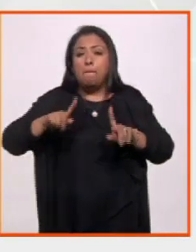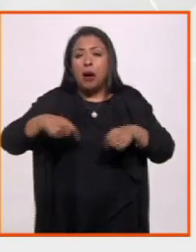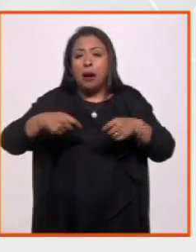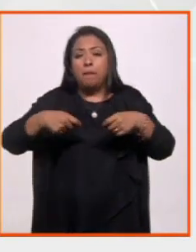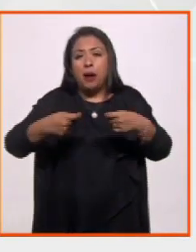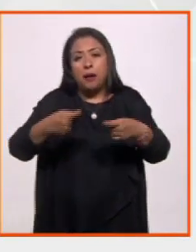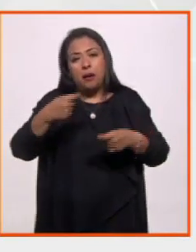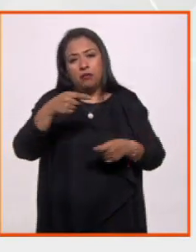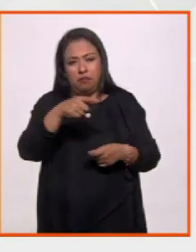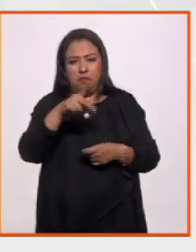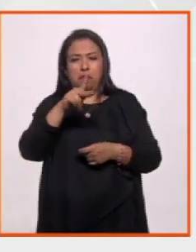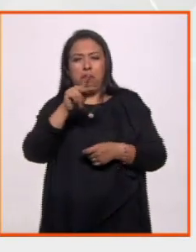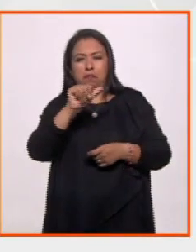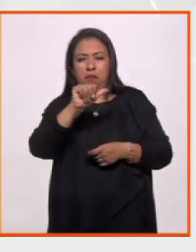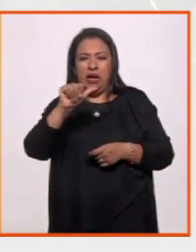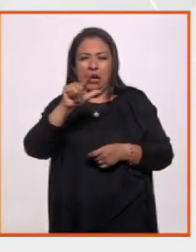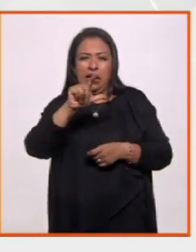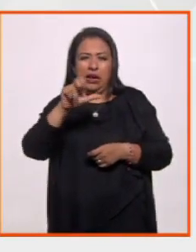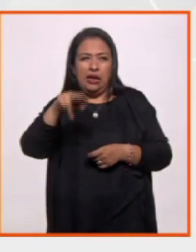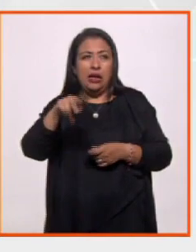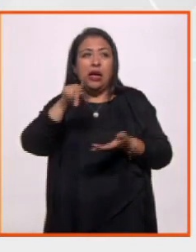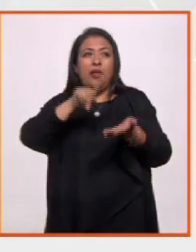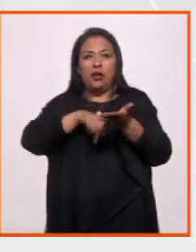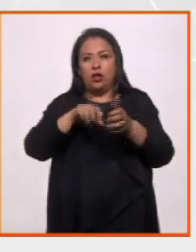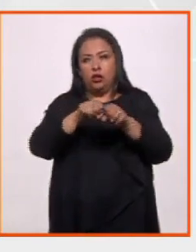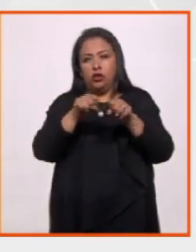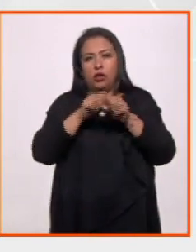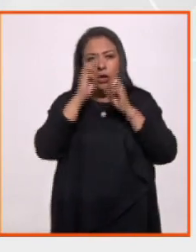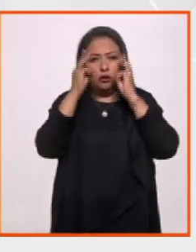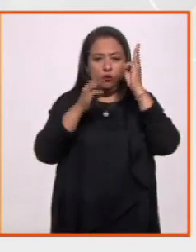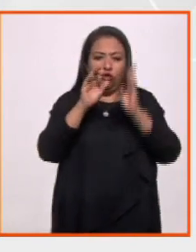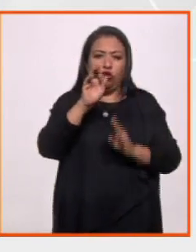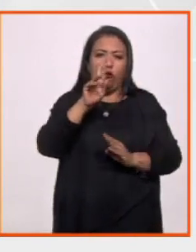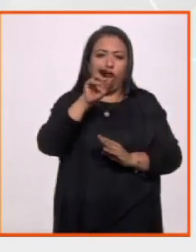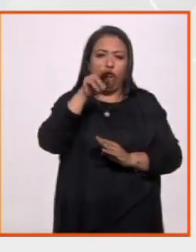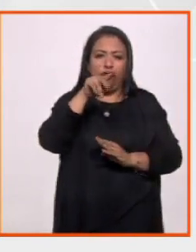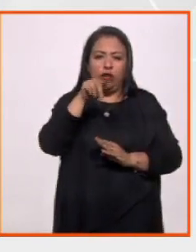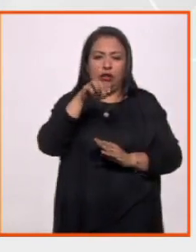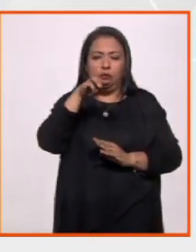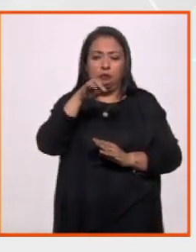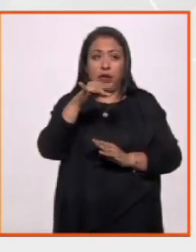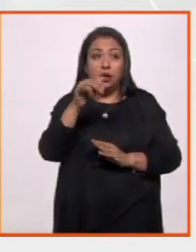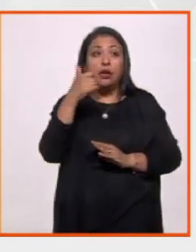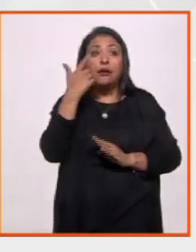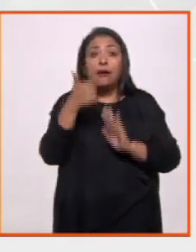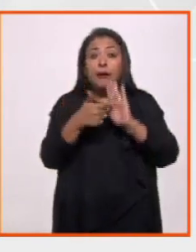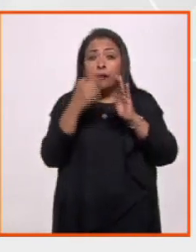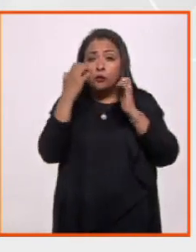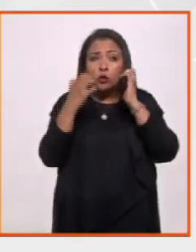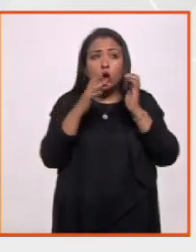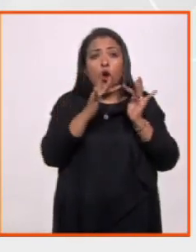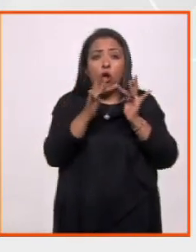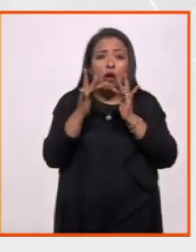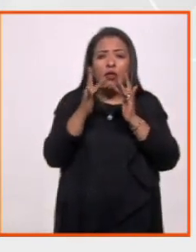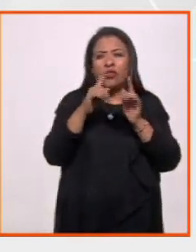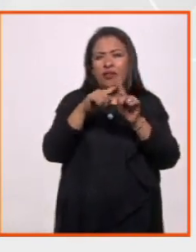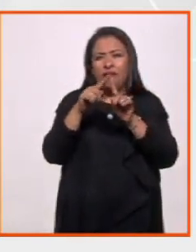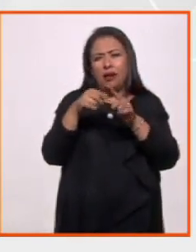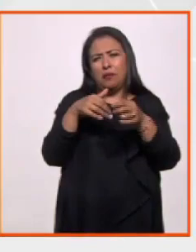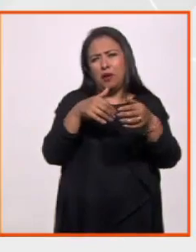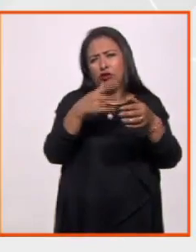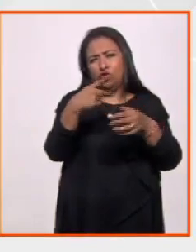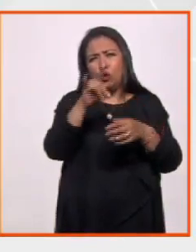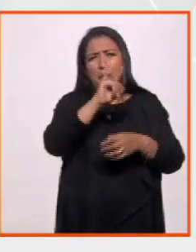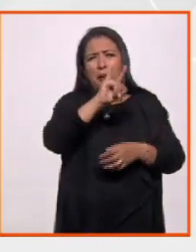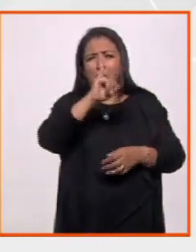Palen en las salas del Museo Franz Mayer. La muestra busca encontrar las conexiones entre todo el acervo que tienen de